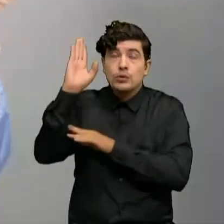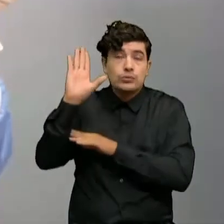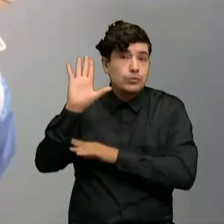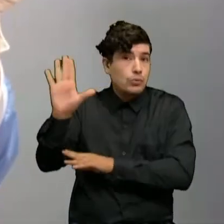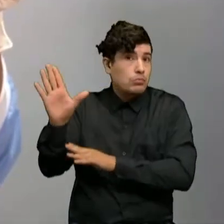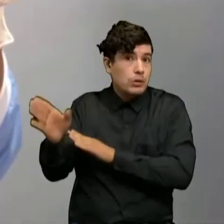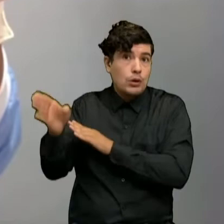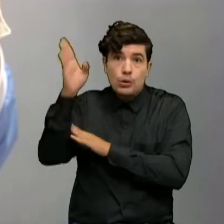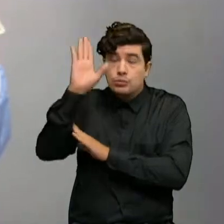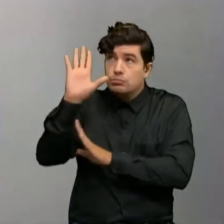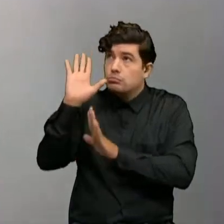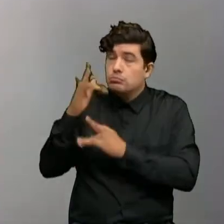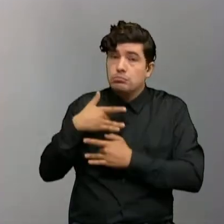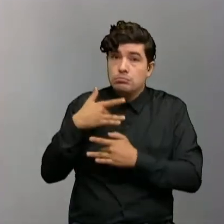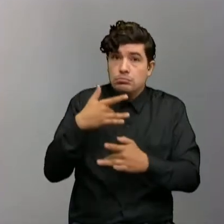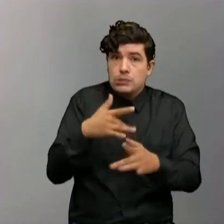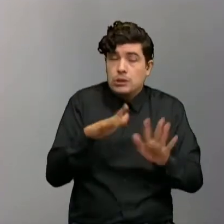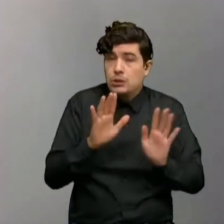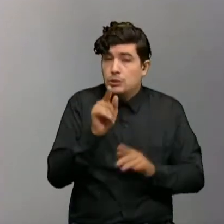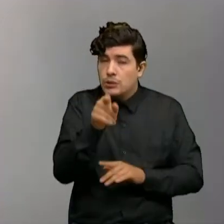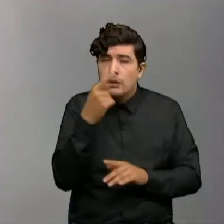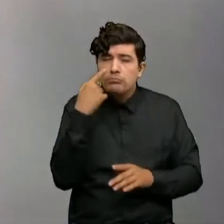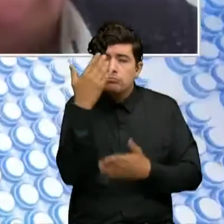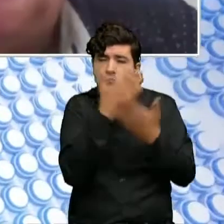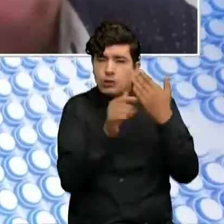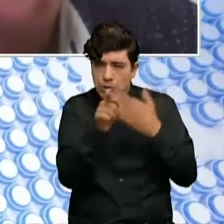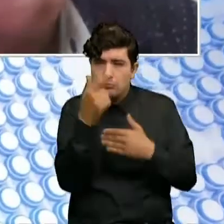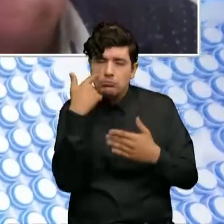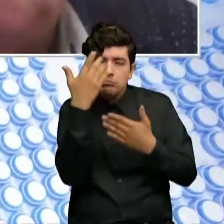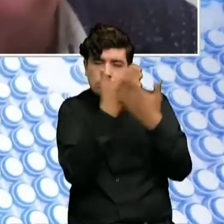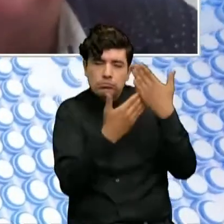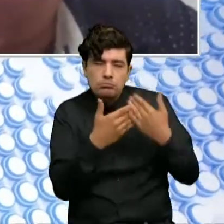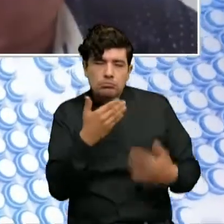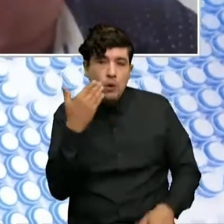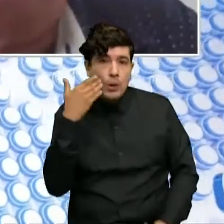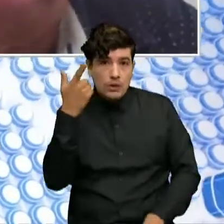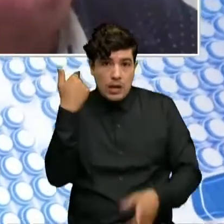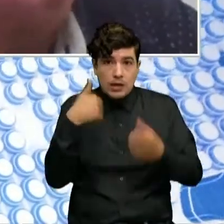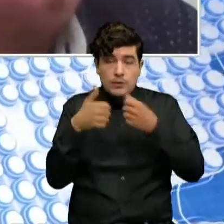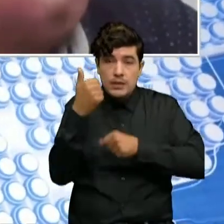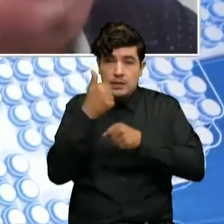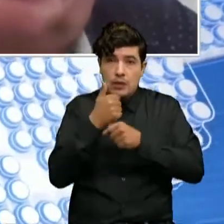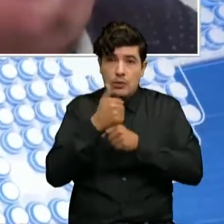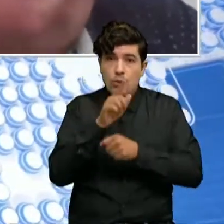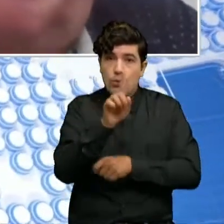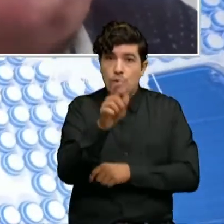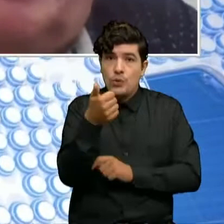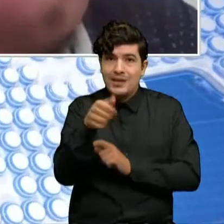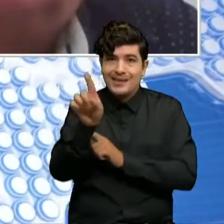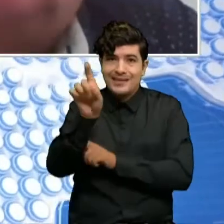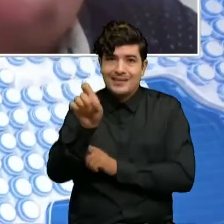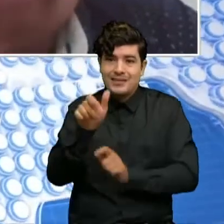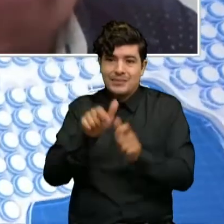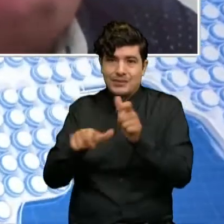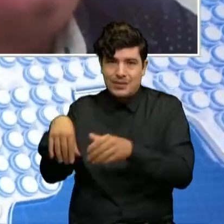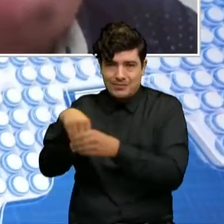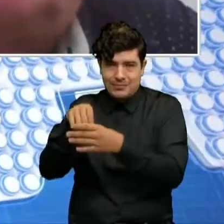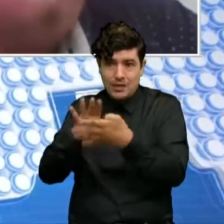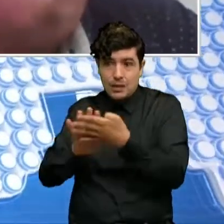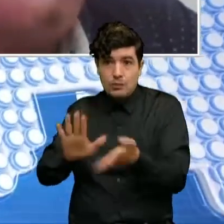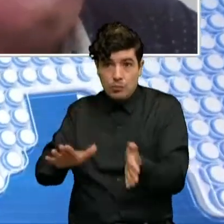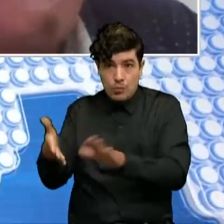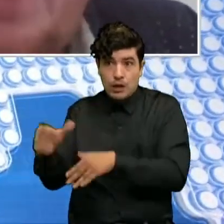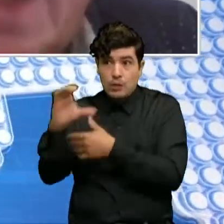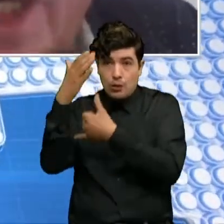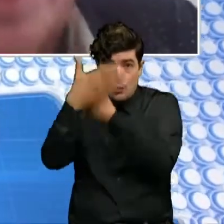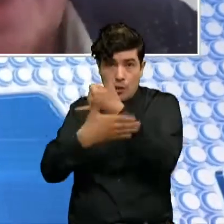definitivamente no es de otra que usted se pone a analizar, Sergio. Y el año pasado hubo 116 internos muertos en las